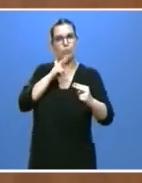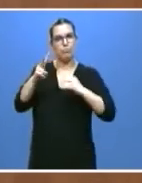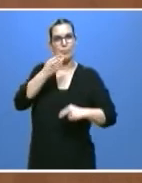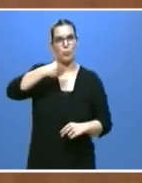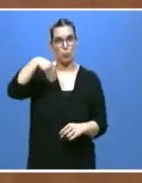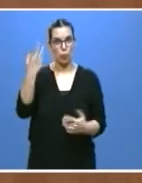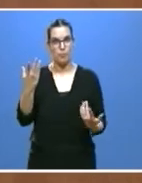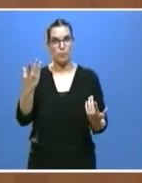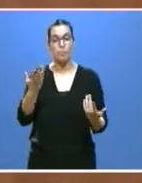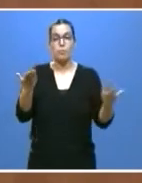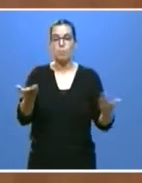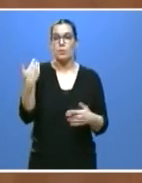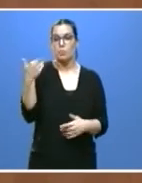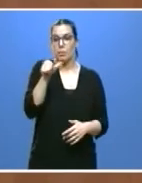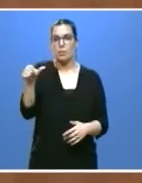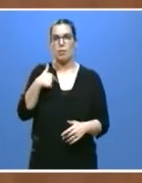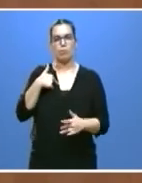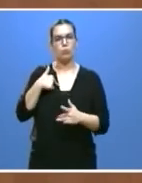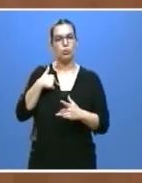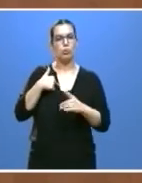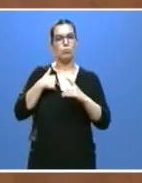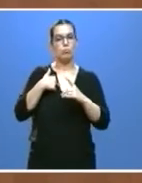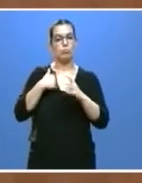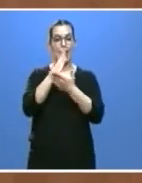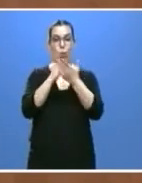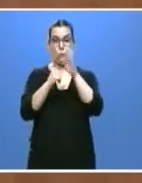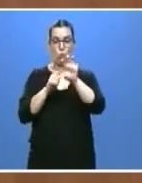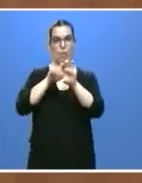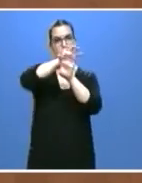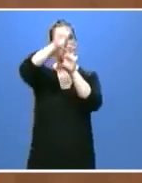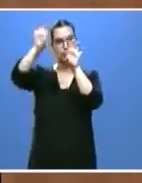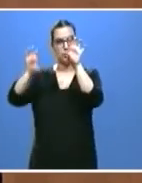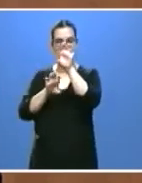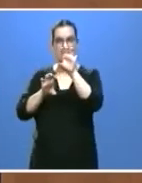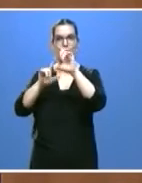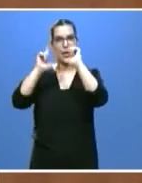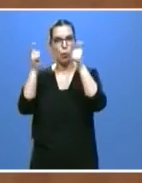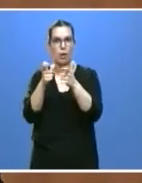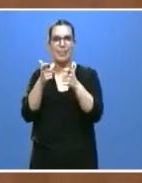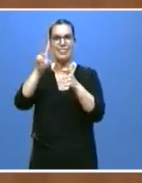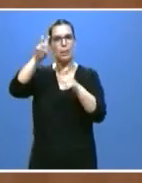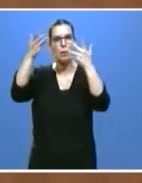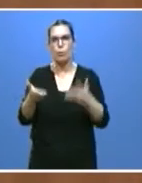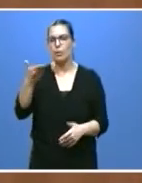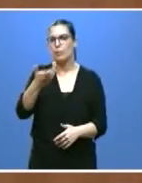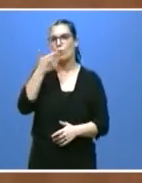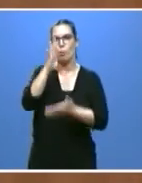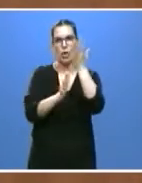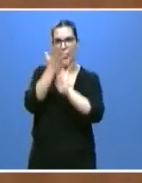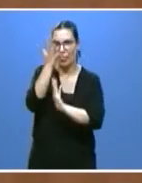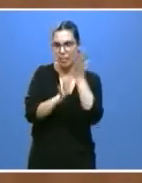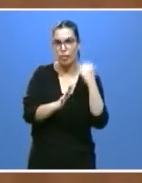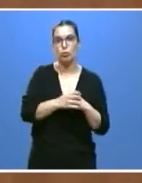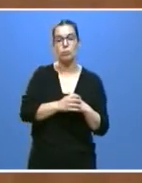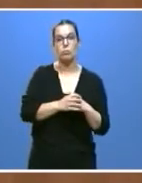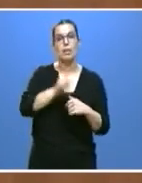semana pasada me reuní con comunidades vecinas para tratar de un tema esencial como son los incendios esta misma lo haré de nuevo en